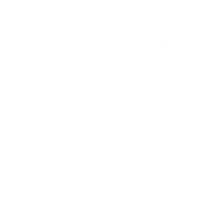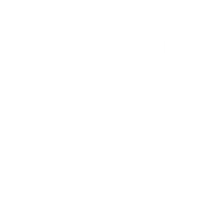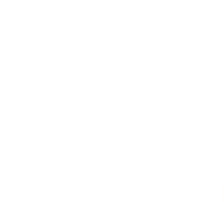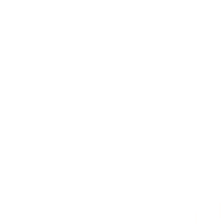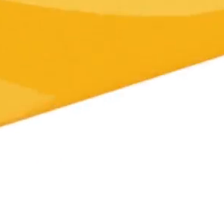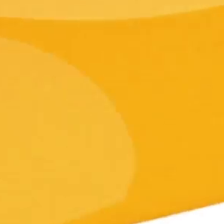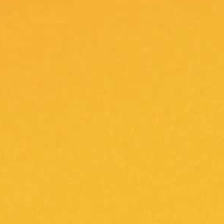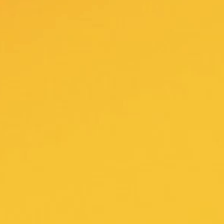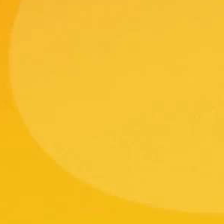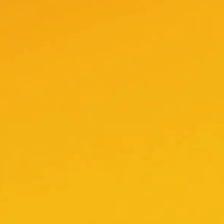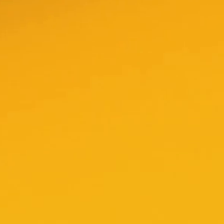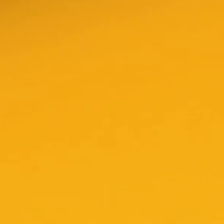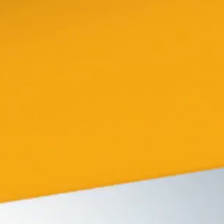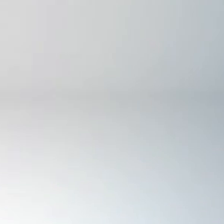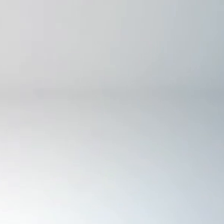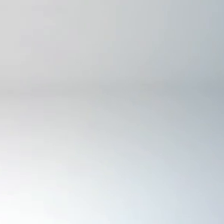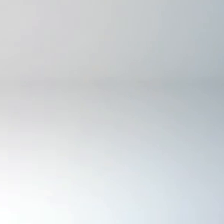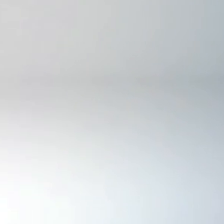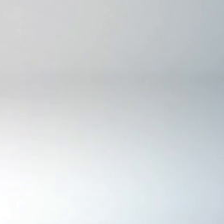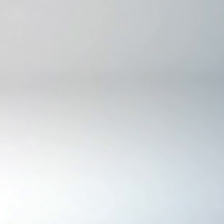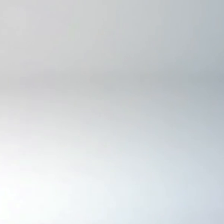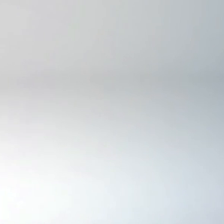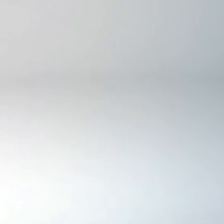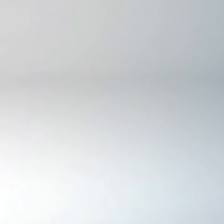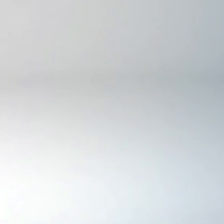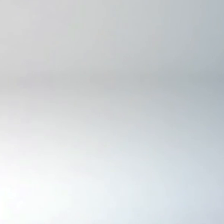¡Gracias! ¡Gracias! ¡Gracias!